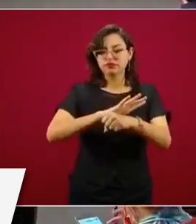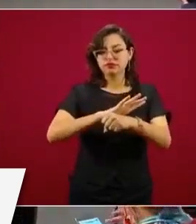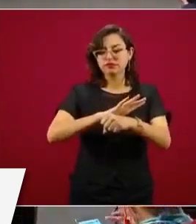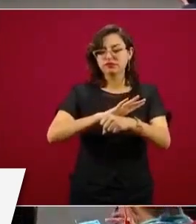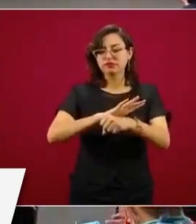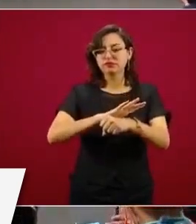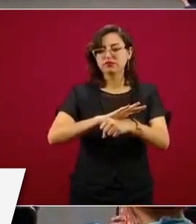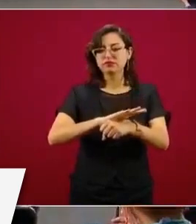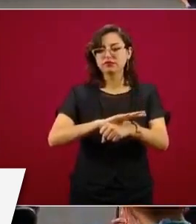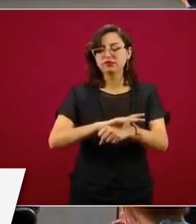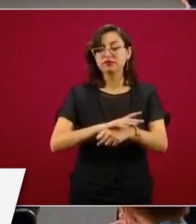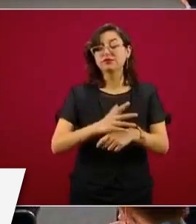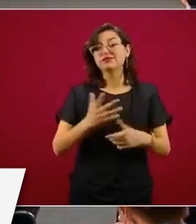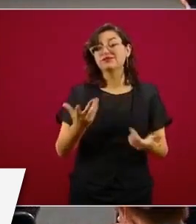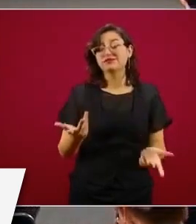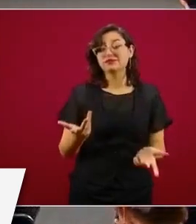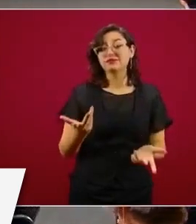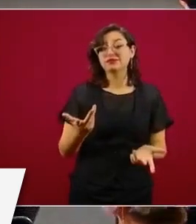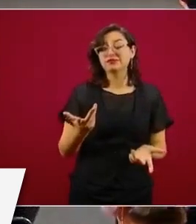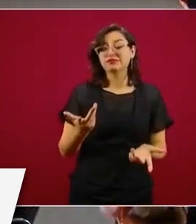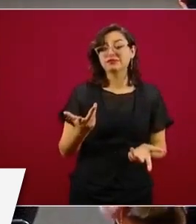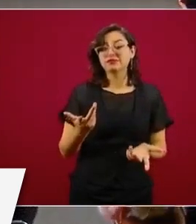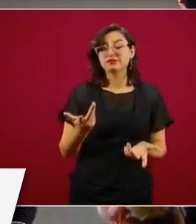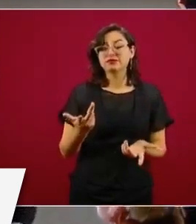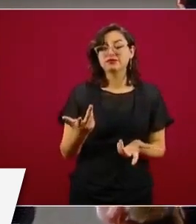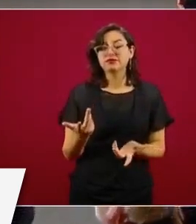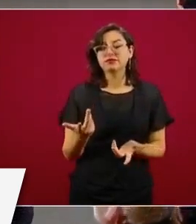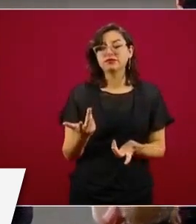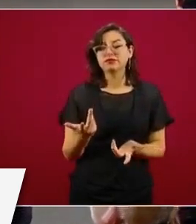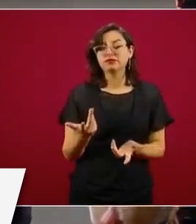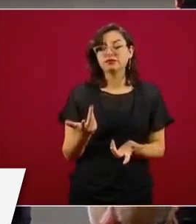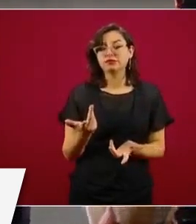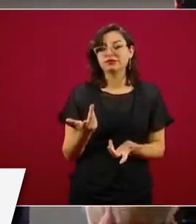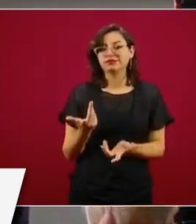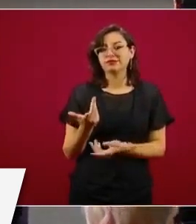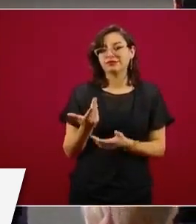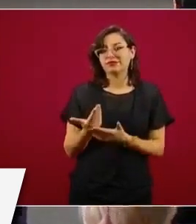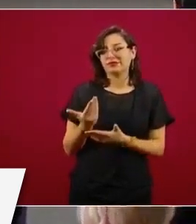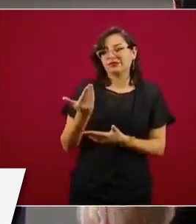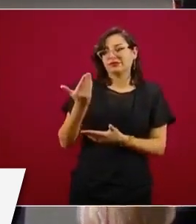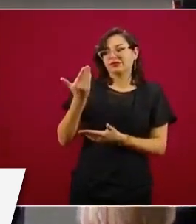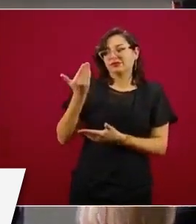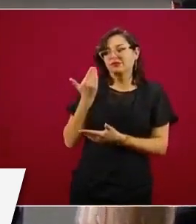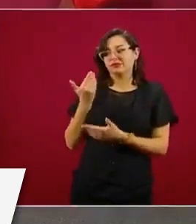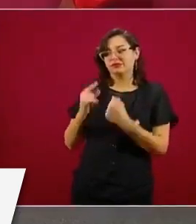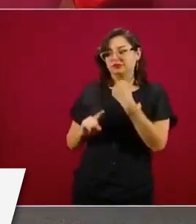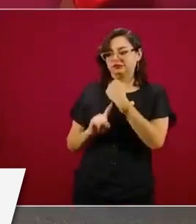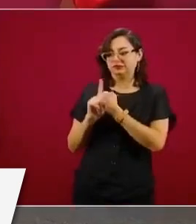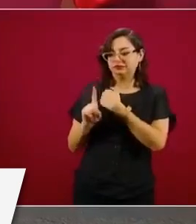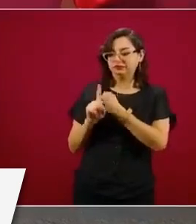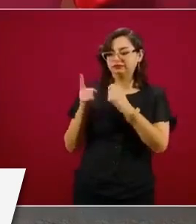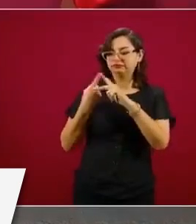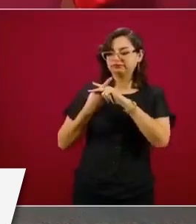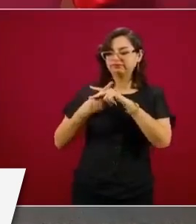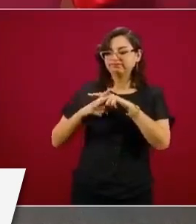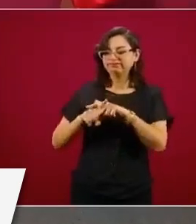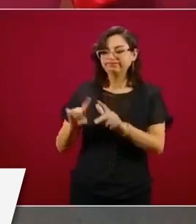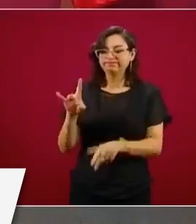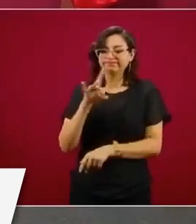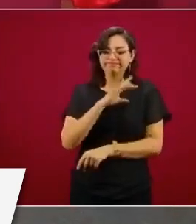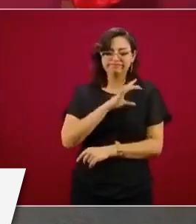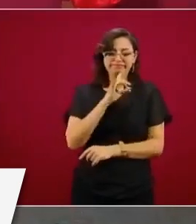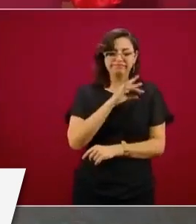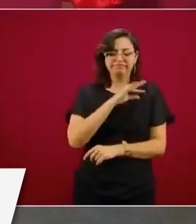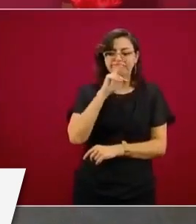sucedió lo que se temía y nos preocupaba